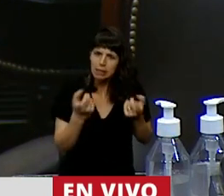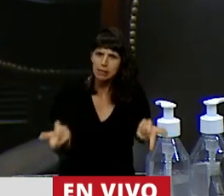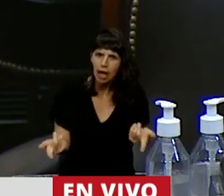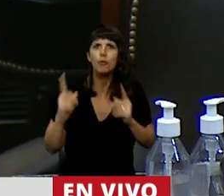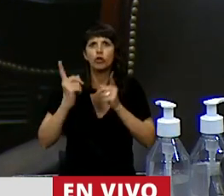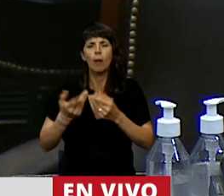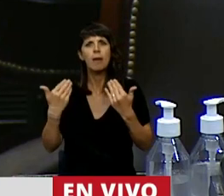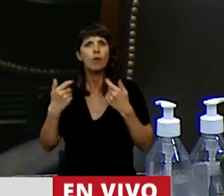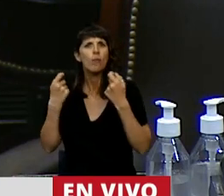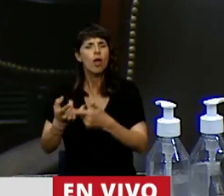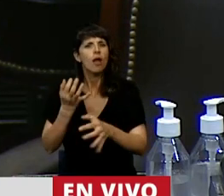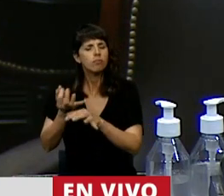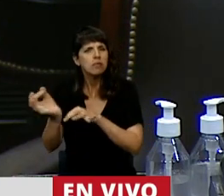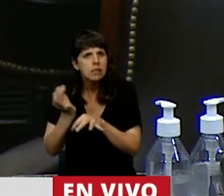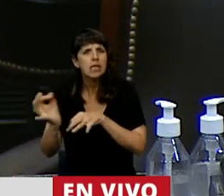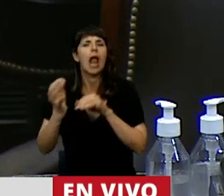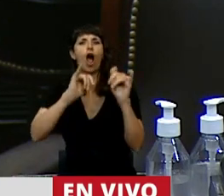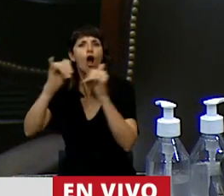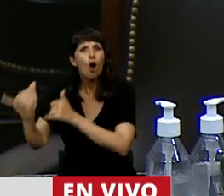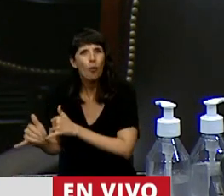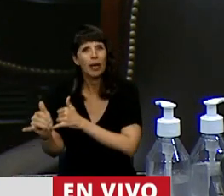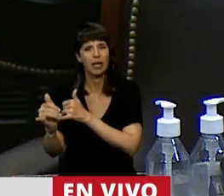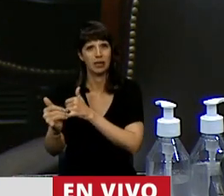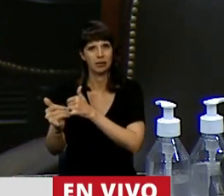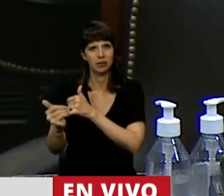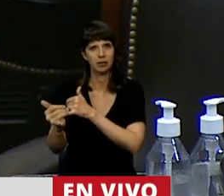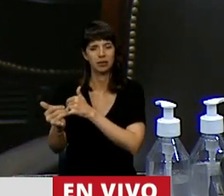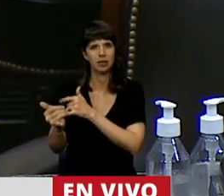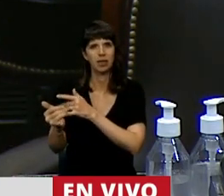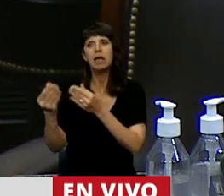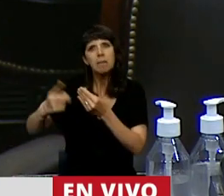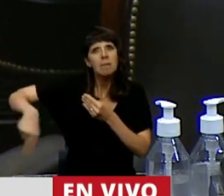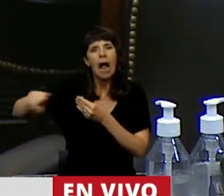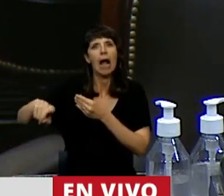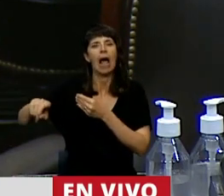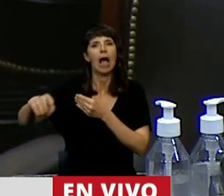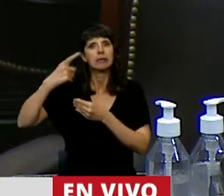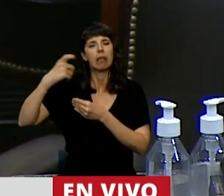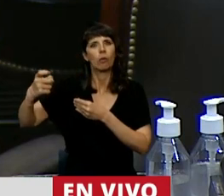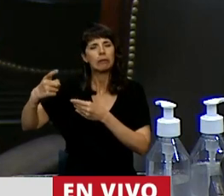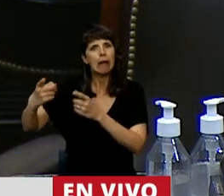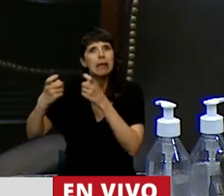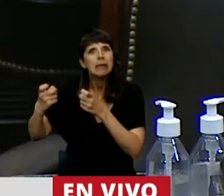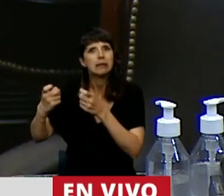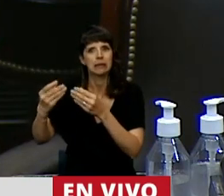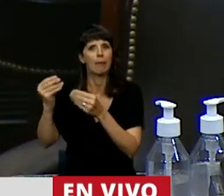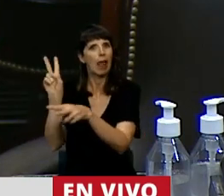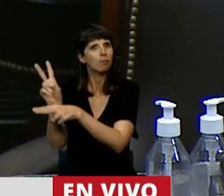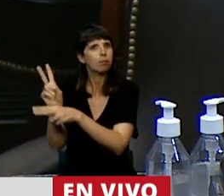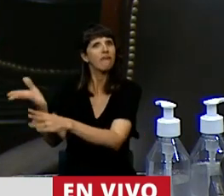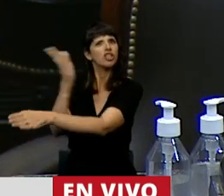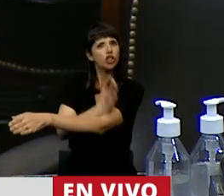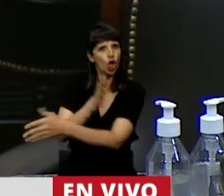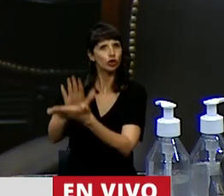garantizarle a nuestros jóvenes, a nuestros adolescentes, que necesitan más contención, cómo tener los cuidados correspondientes.